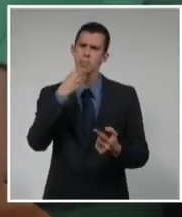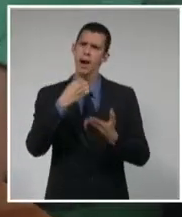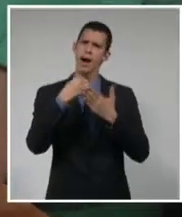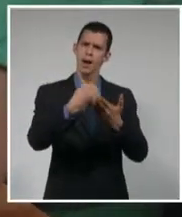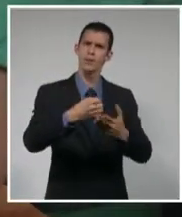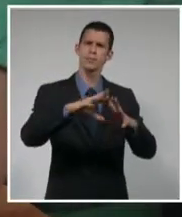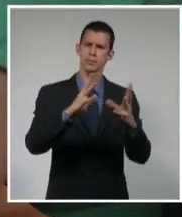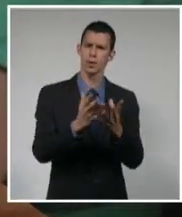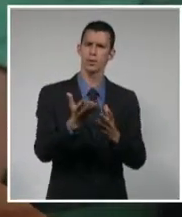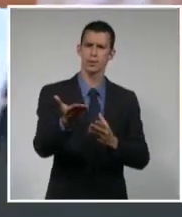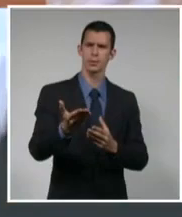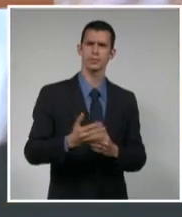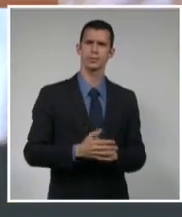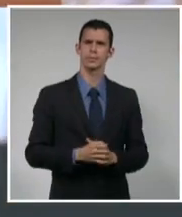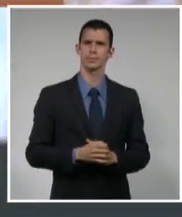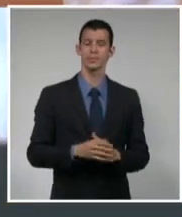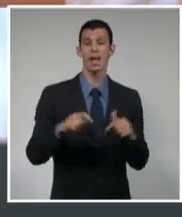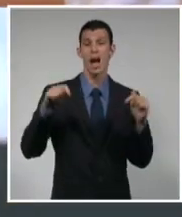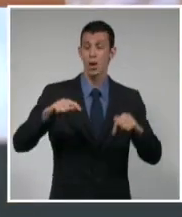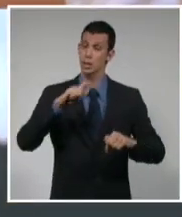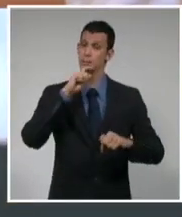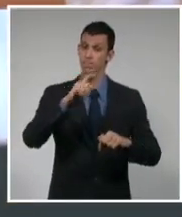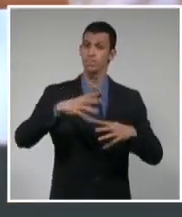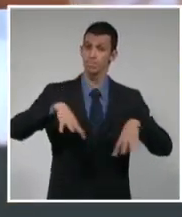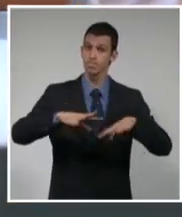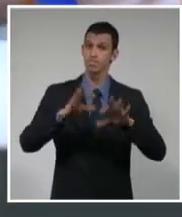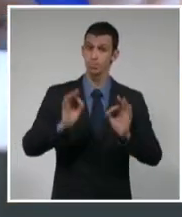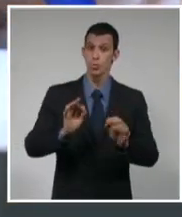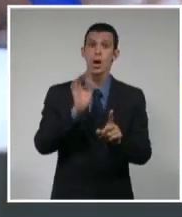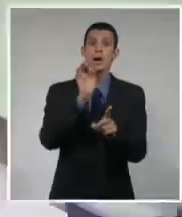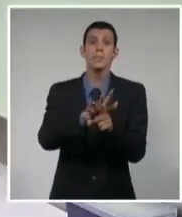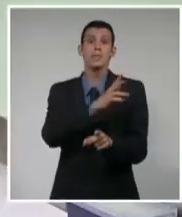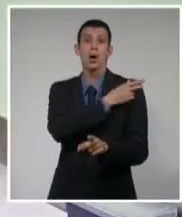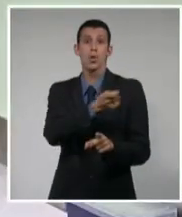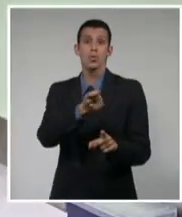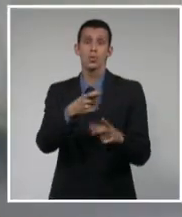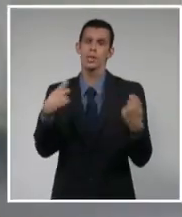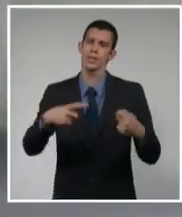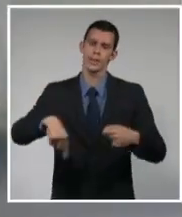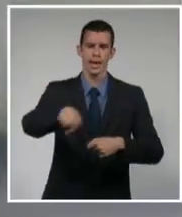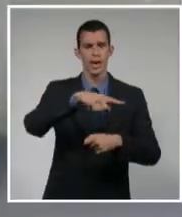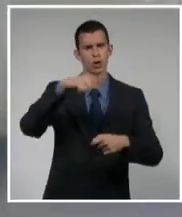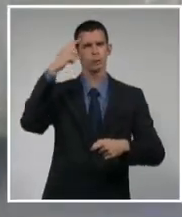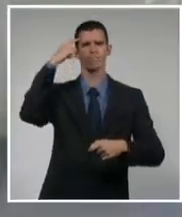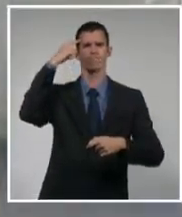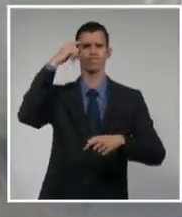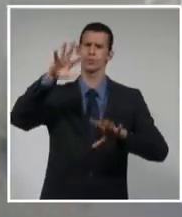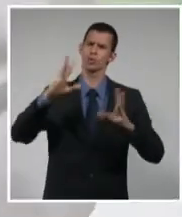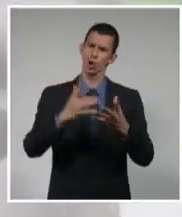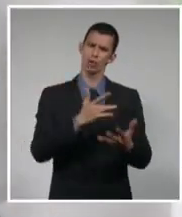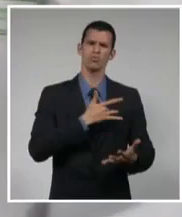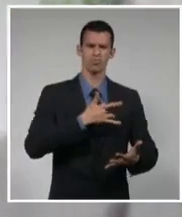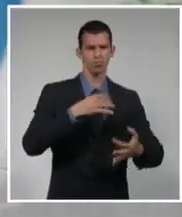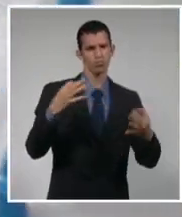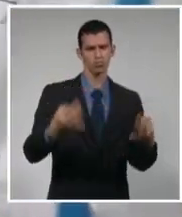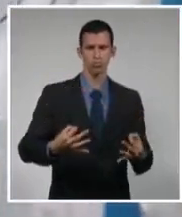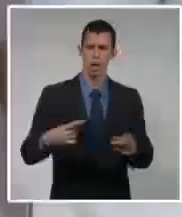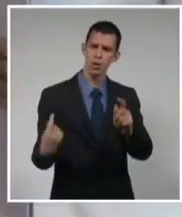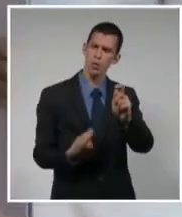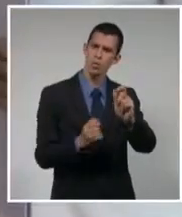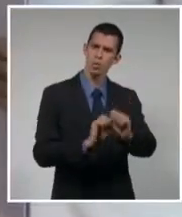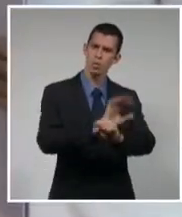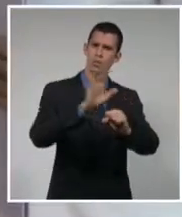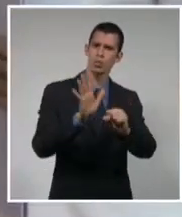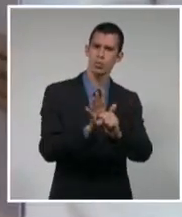etapa que reinicia demanda una vez más del compromiso de los jóvenes cubanos, protagonistas del combate contra la COVID-19 en